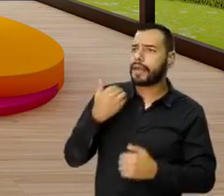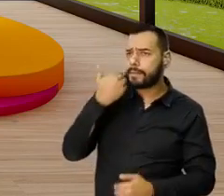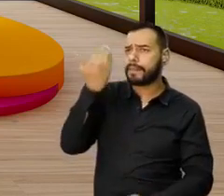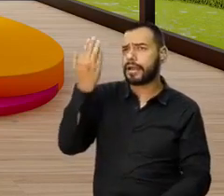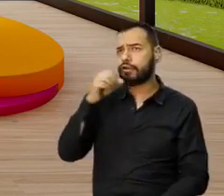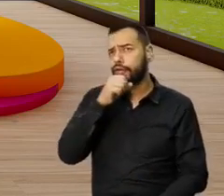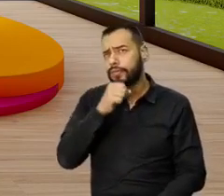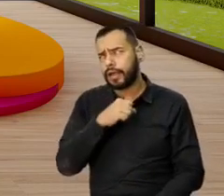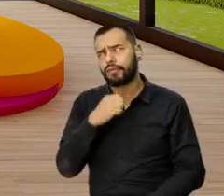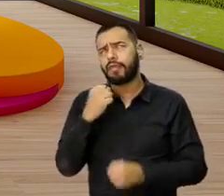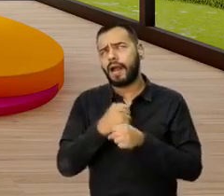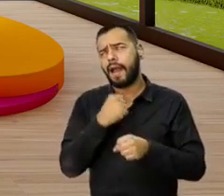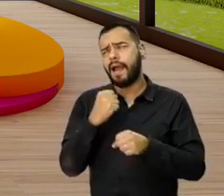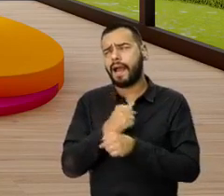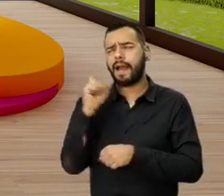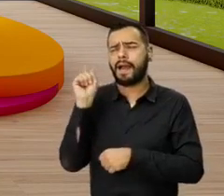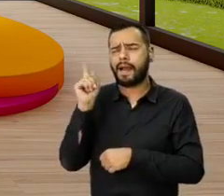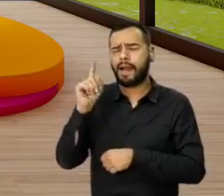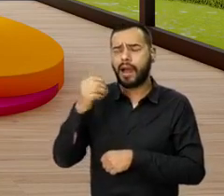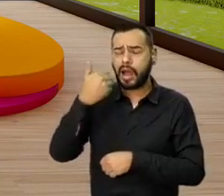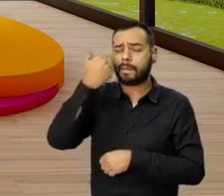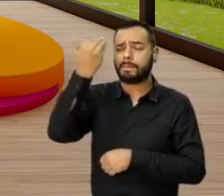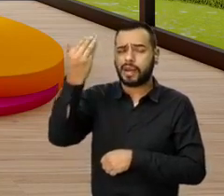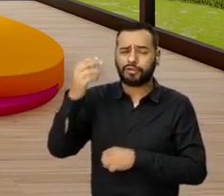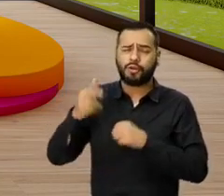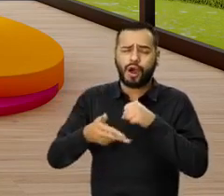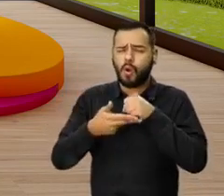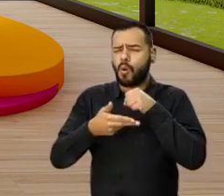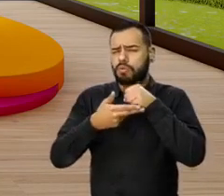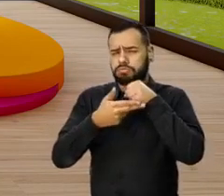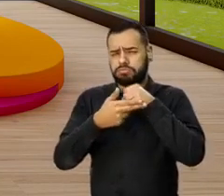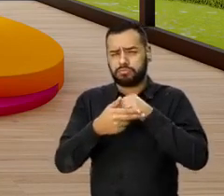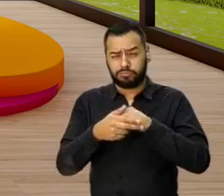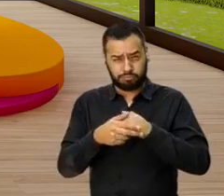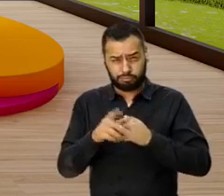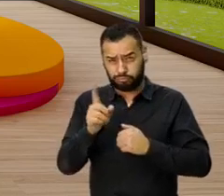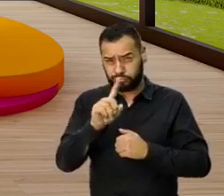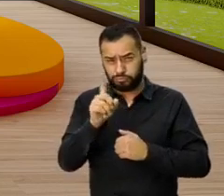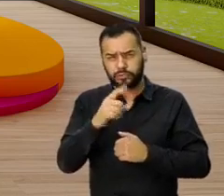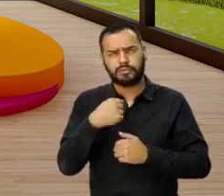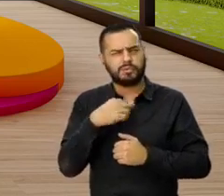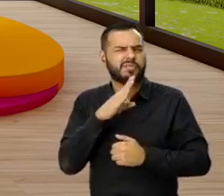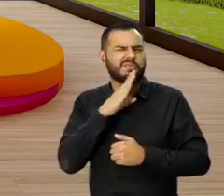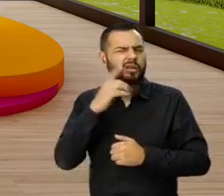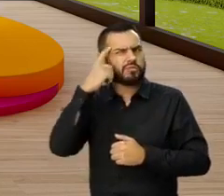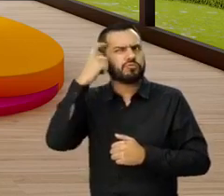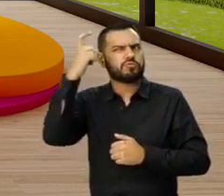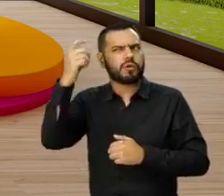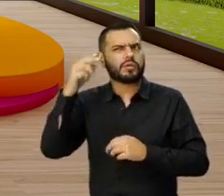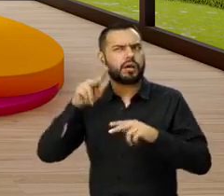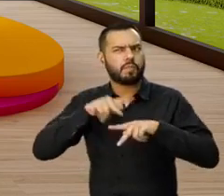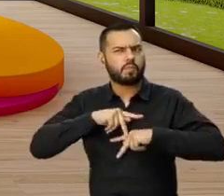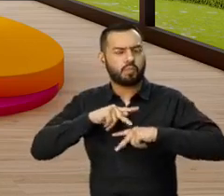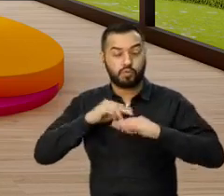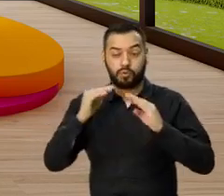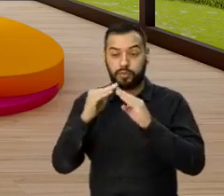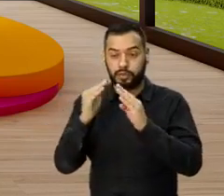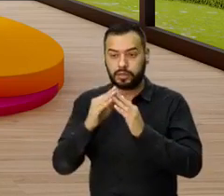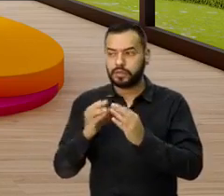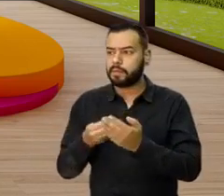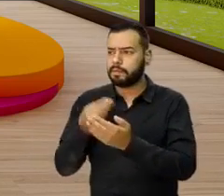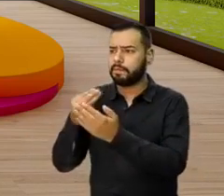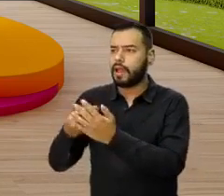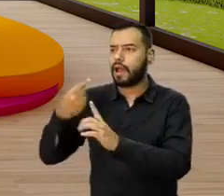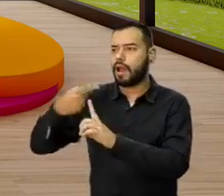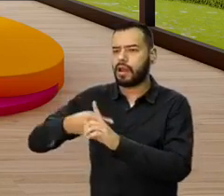piensa, no, tengo que trabajar muchos años y estar más grande y ahorrar mucho. No, no, no. ¿Quién no sueña con tener su propia casa? Sí. Y dejar de